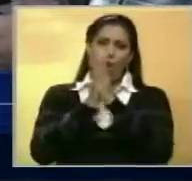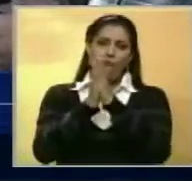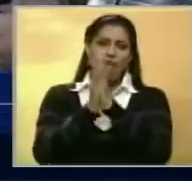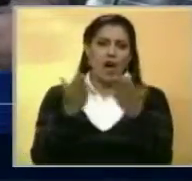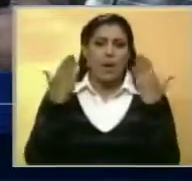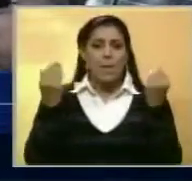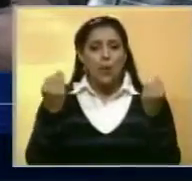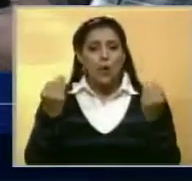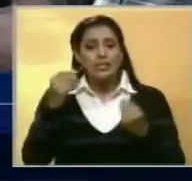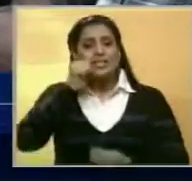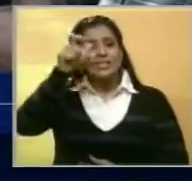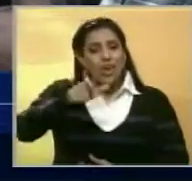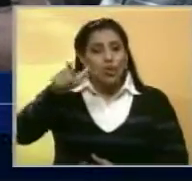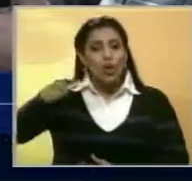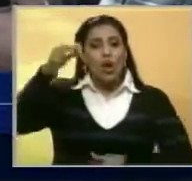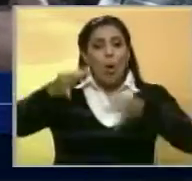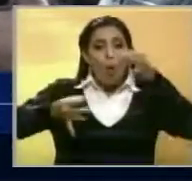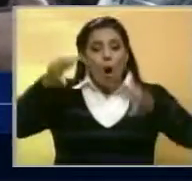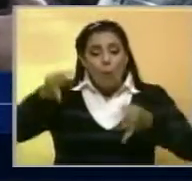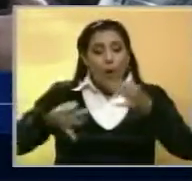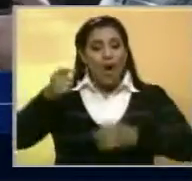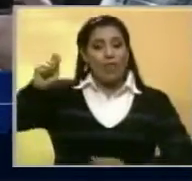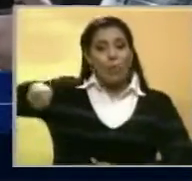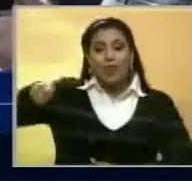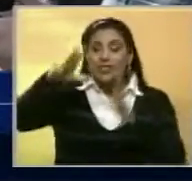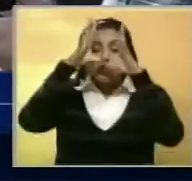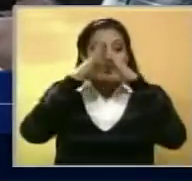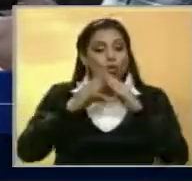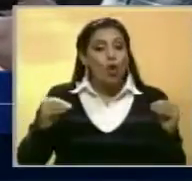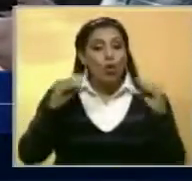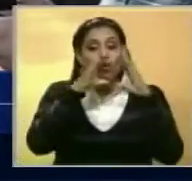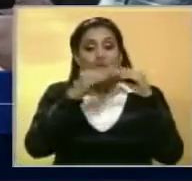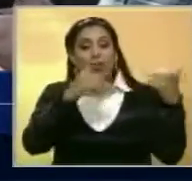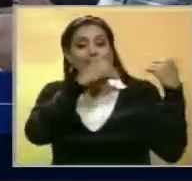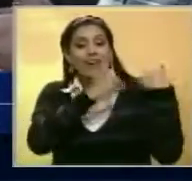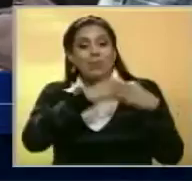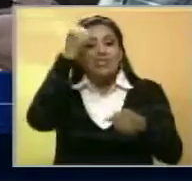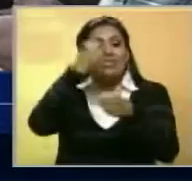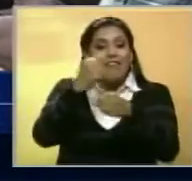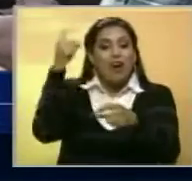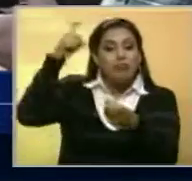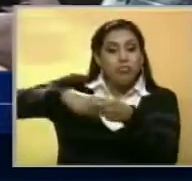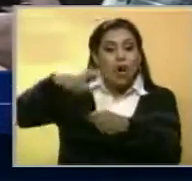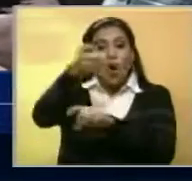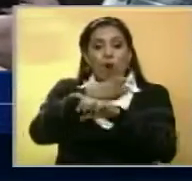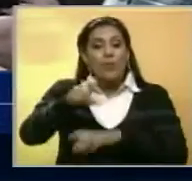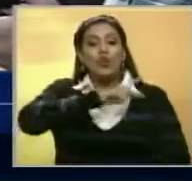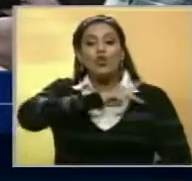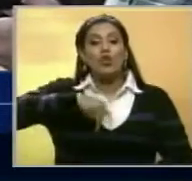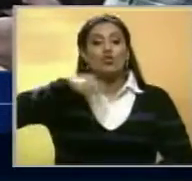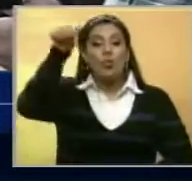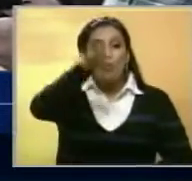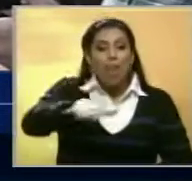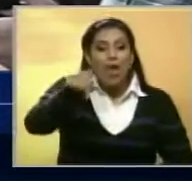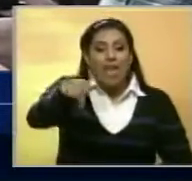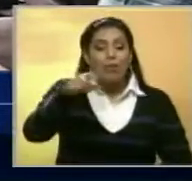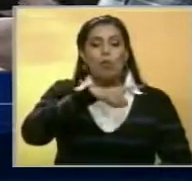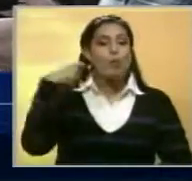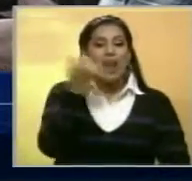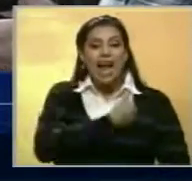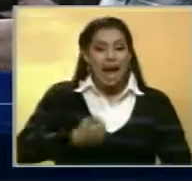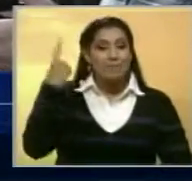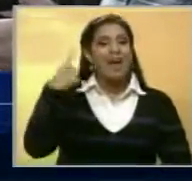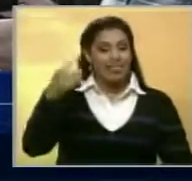Señores, señores jueces, abogados y todos los que tienen que ver con el gobierno nacional. Nuestro pueblo se muere de hambre.